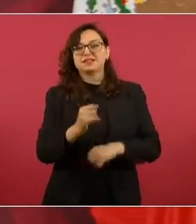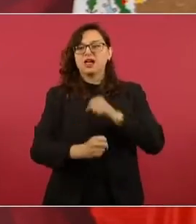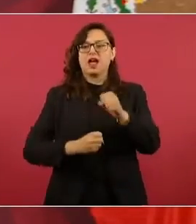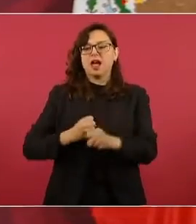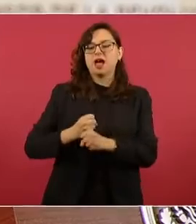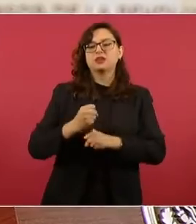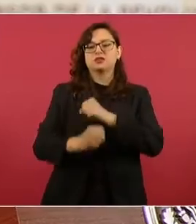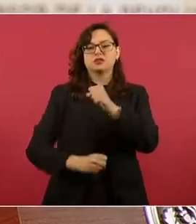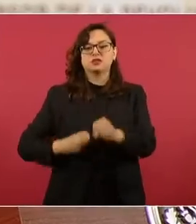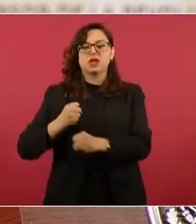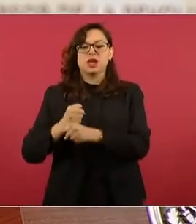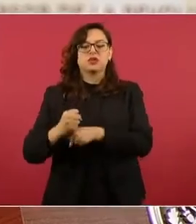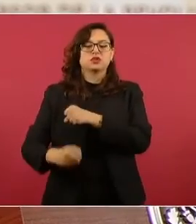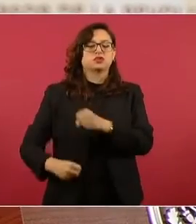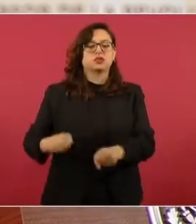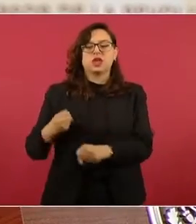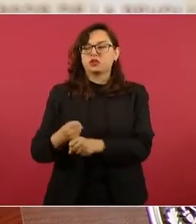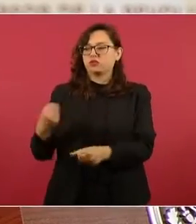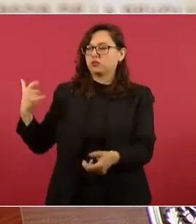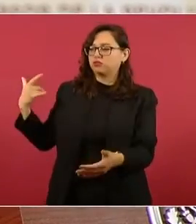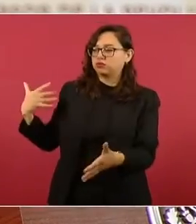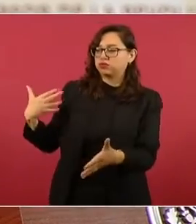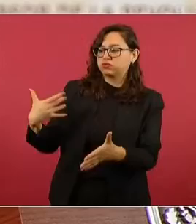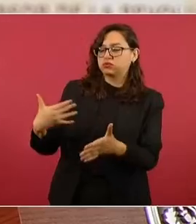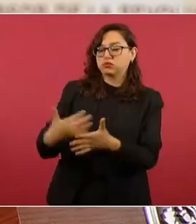porque siempre se protegía el de arriba.